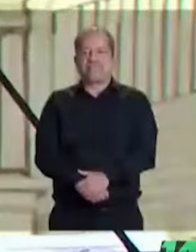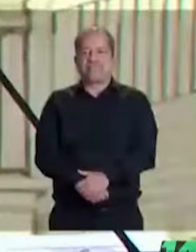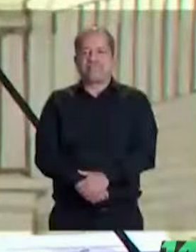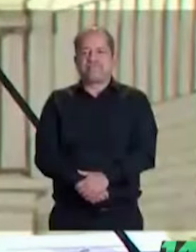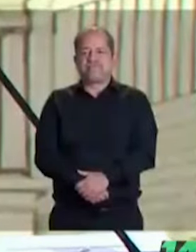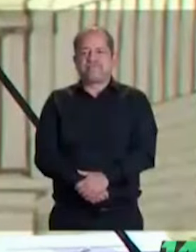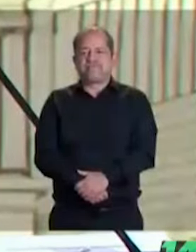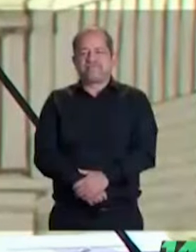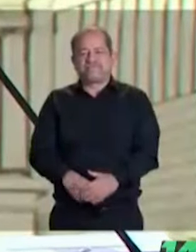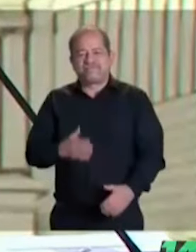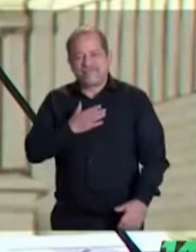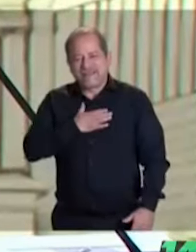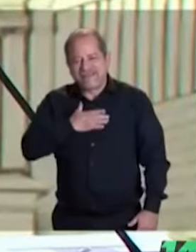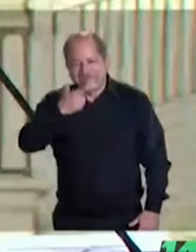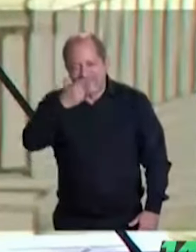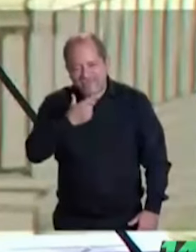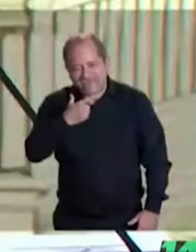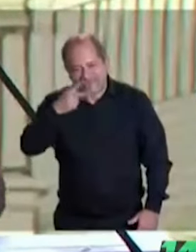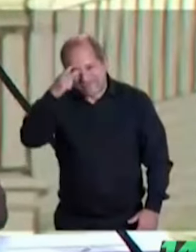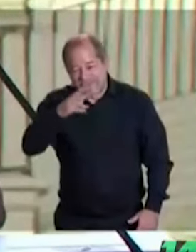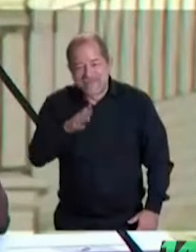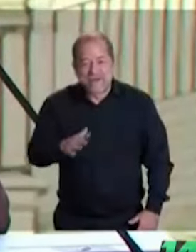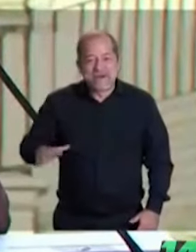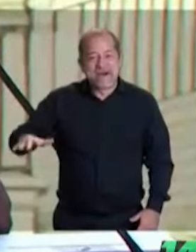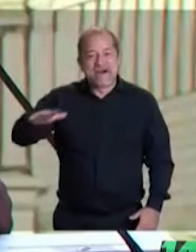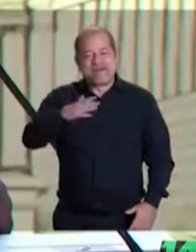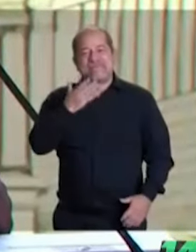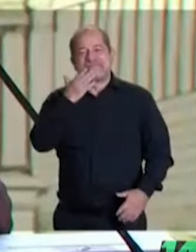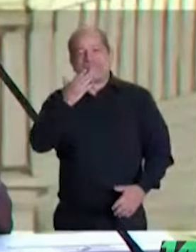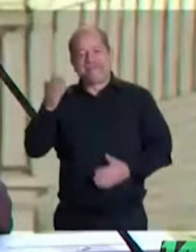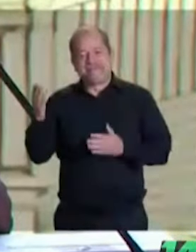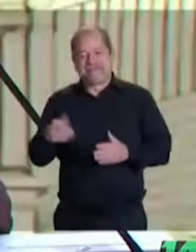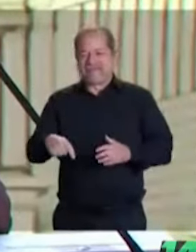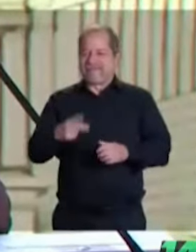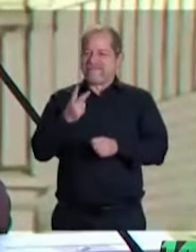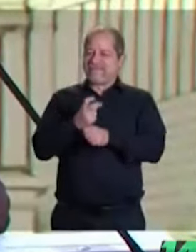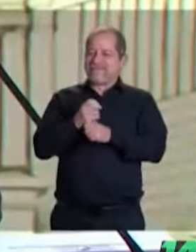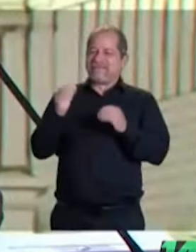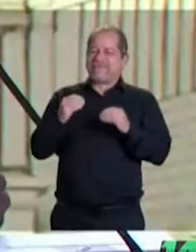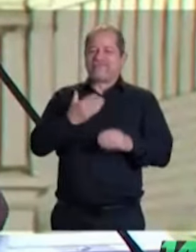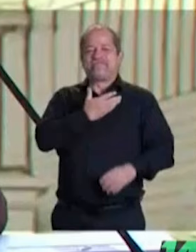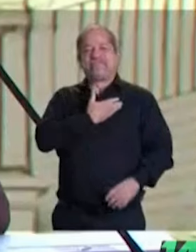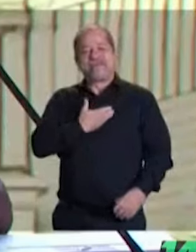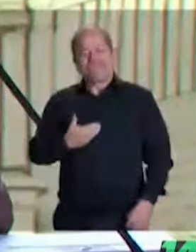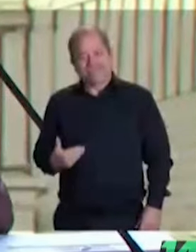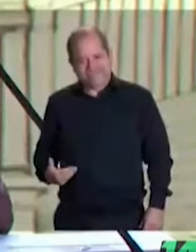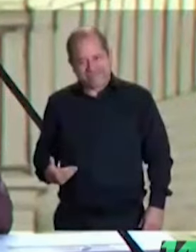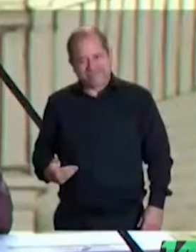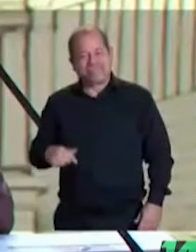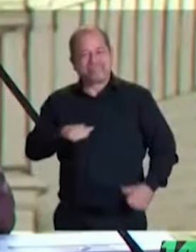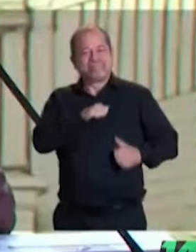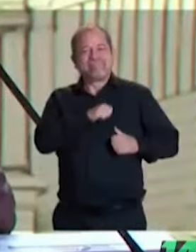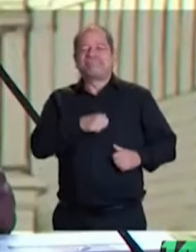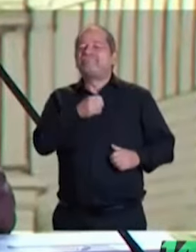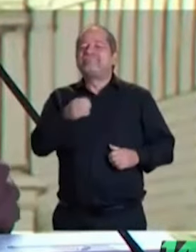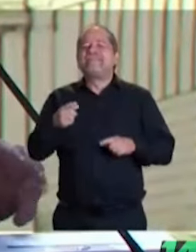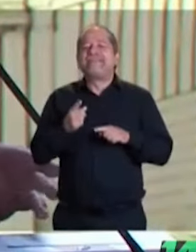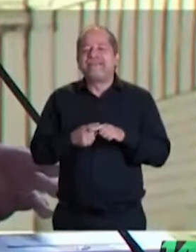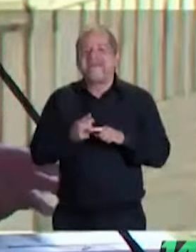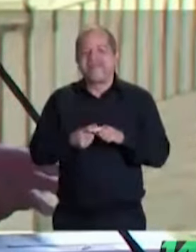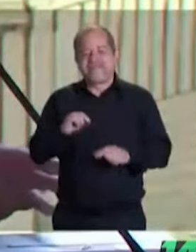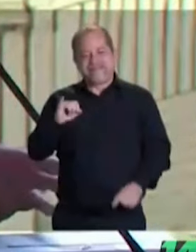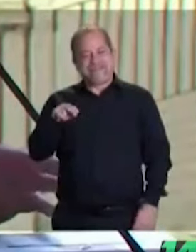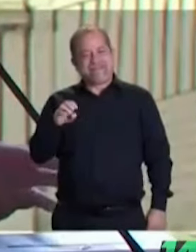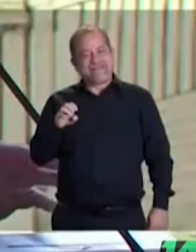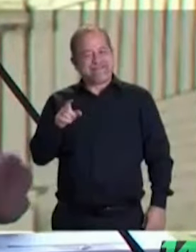Buenas noches México, les damos la bienvenida a este segundo debate presidencial organizado por el Instituto Nacional Electoral que